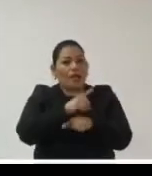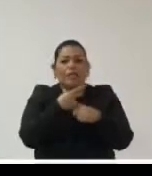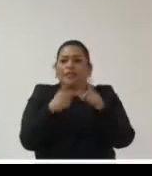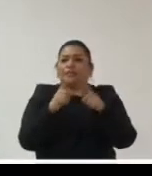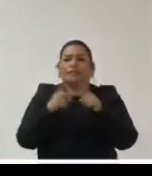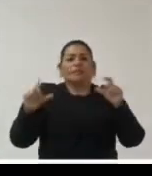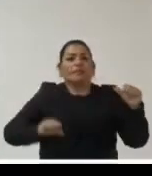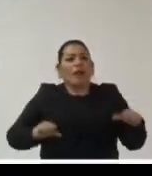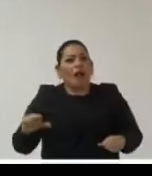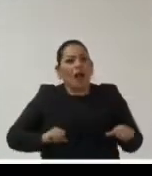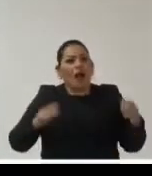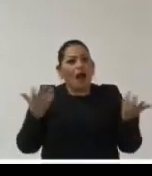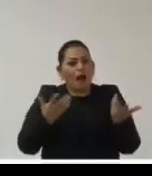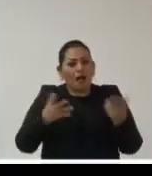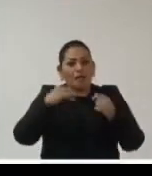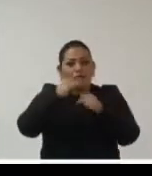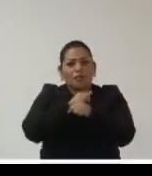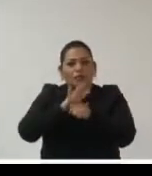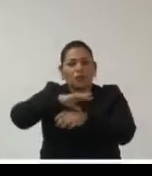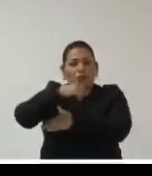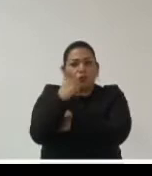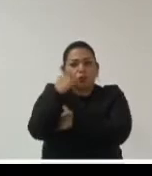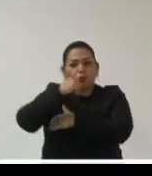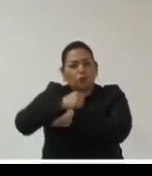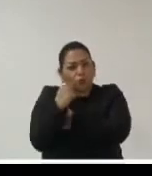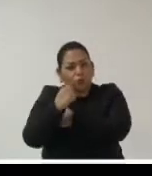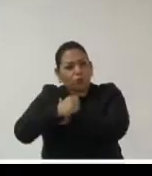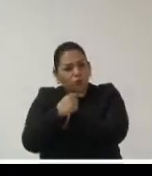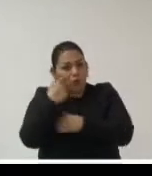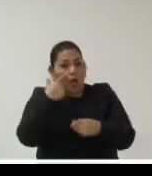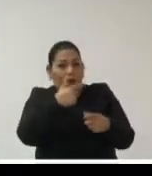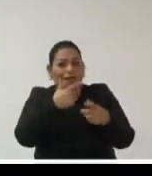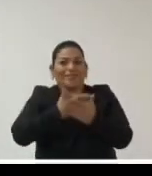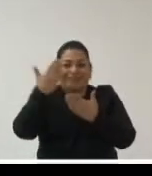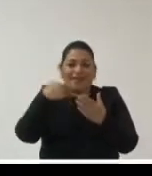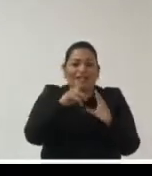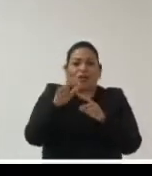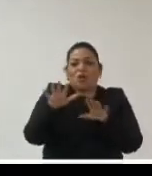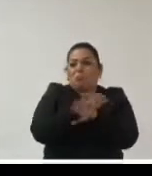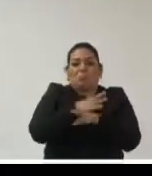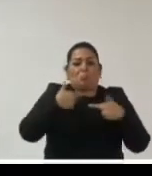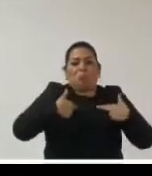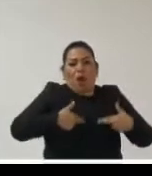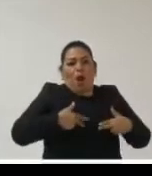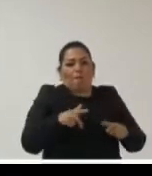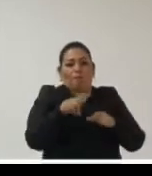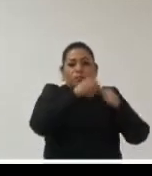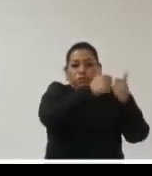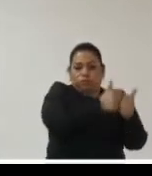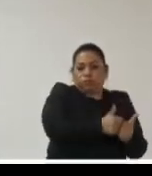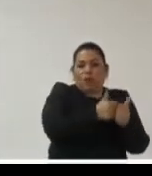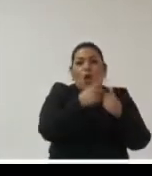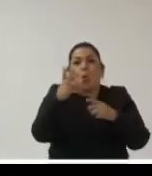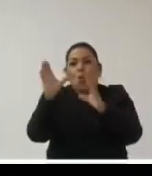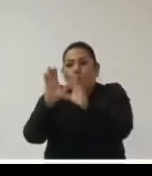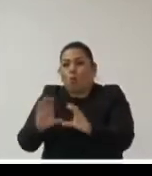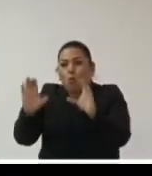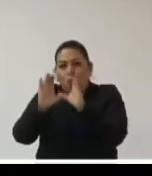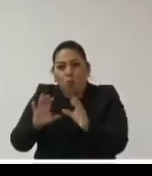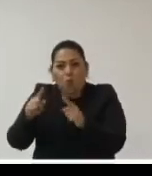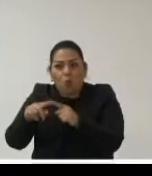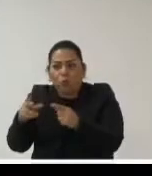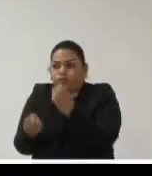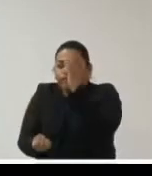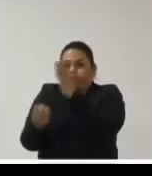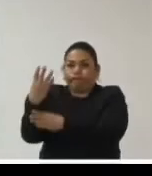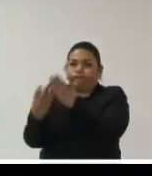actividades que hacemos los archivistas hoy van a ser realizadas por las máquinas lo que no significa que nos van a desplazar a nosotros pero nosotros tenemos que